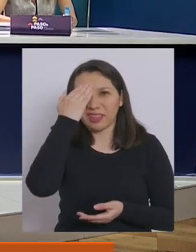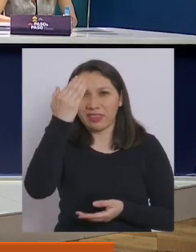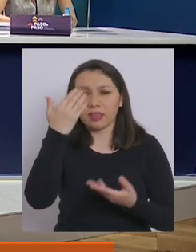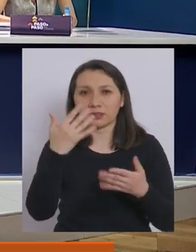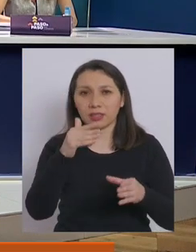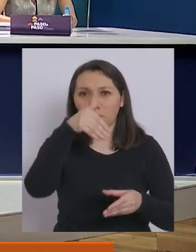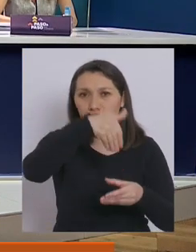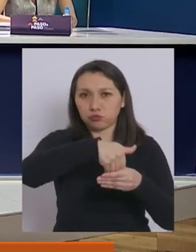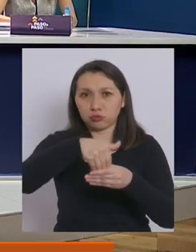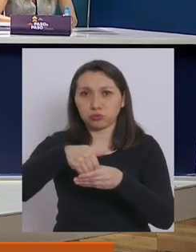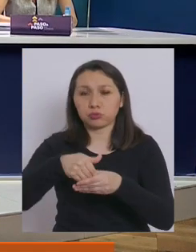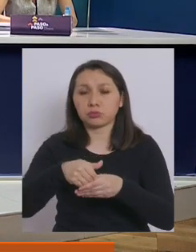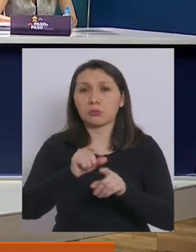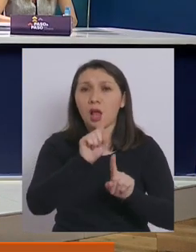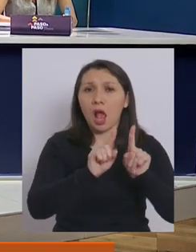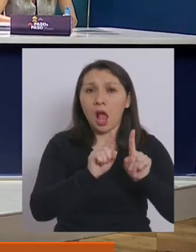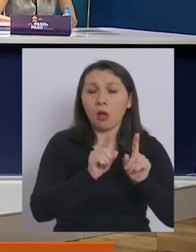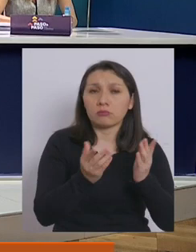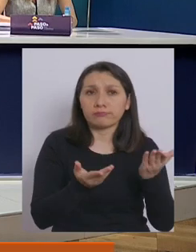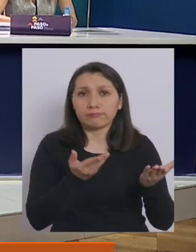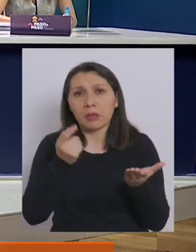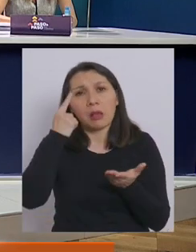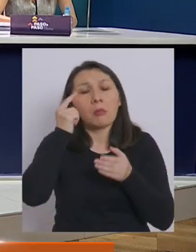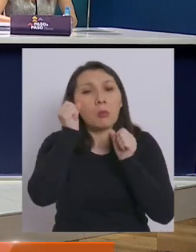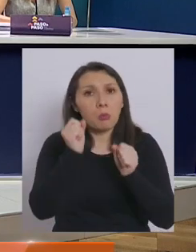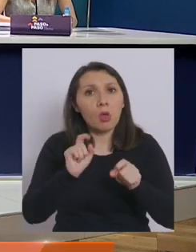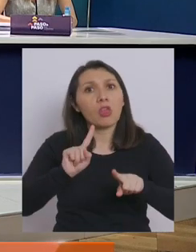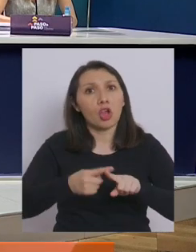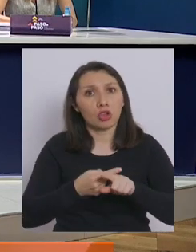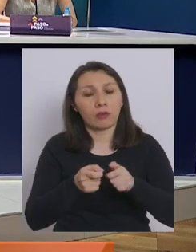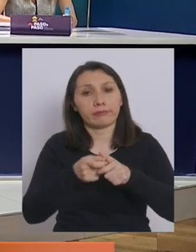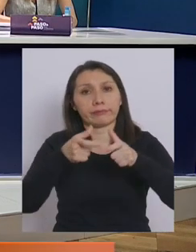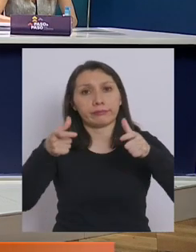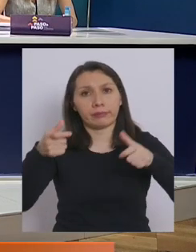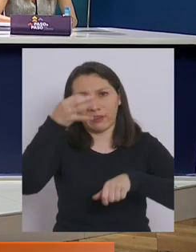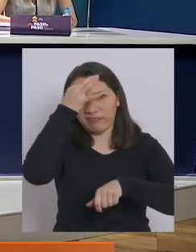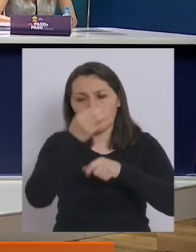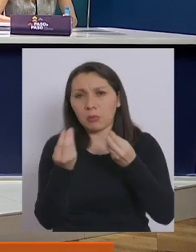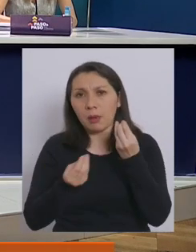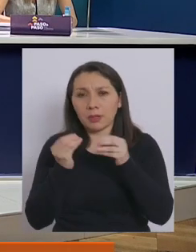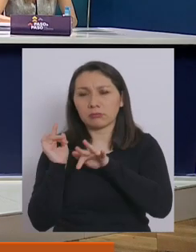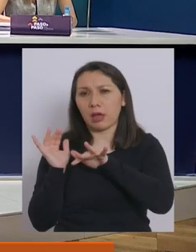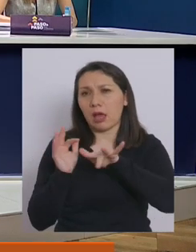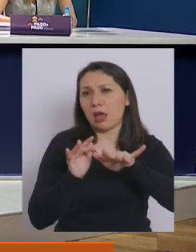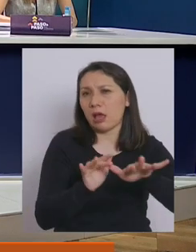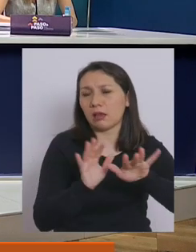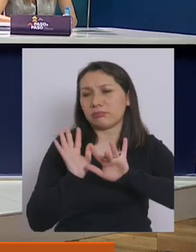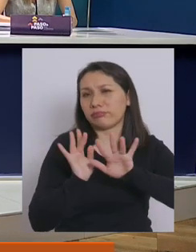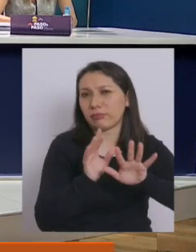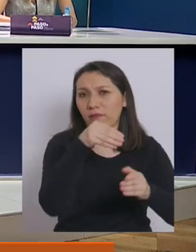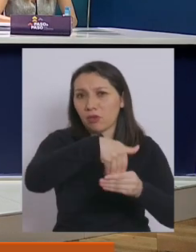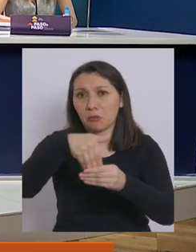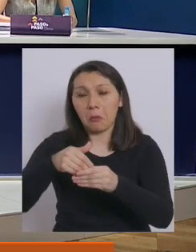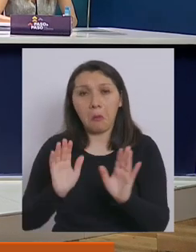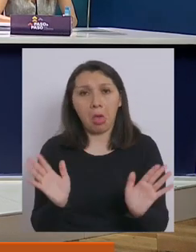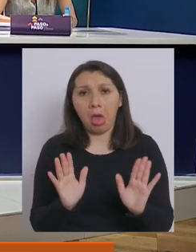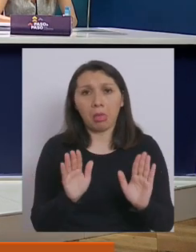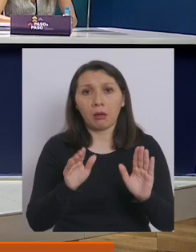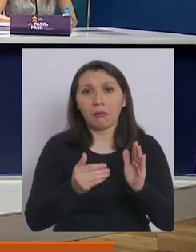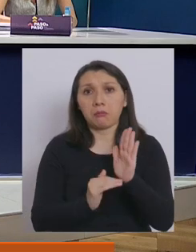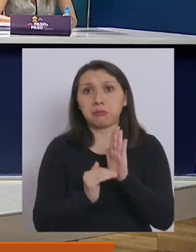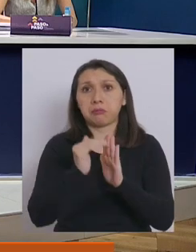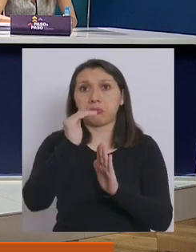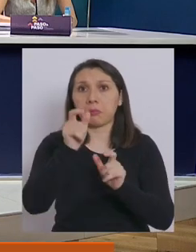plebiscito y pese a algunos pronósticos de que podría ocurrir un alza de casos por las aglomeraciones en las celebraciones, esto no sucedió.